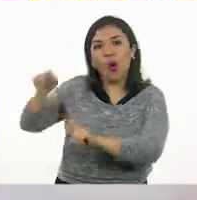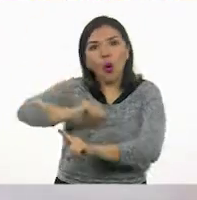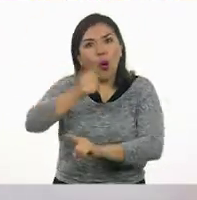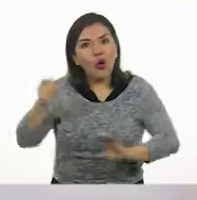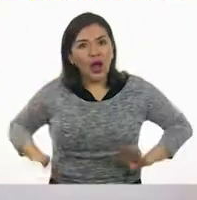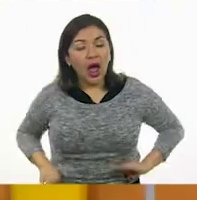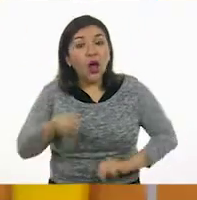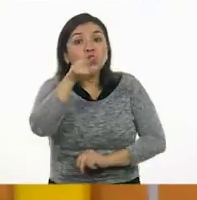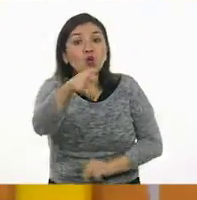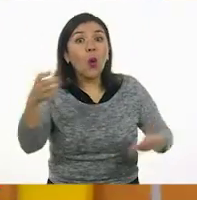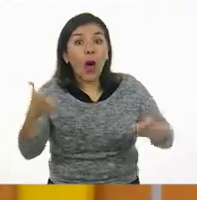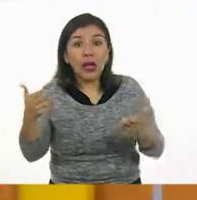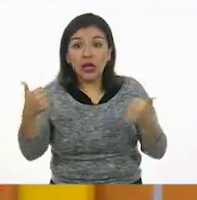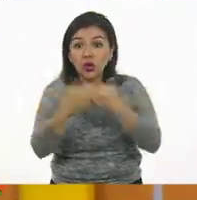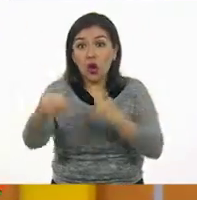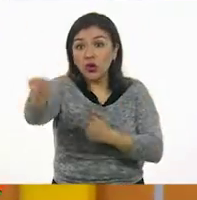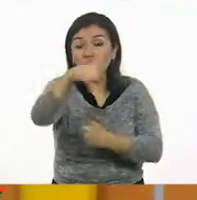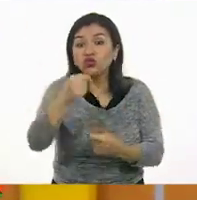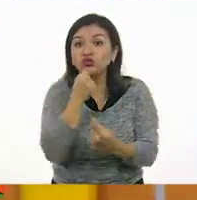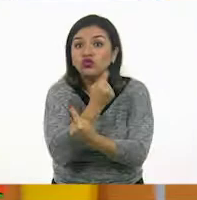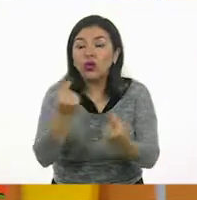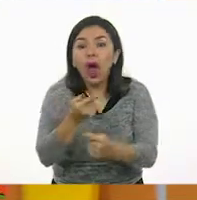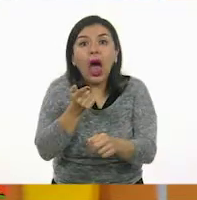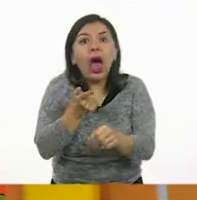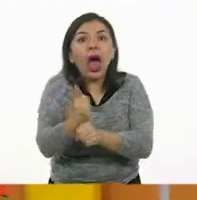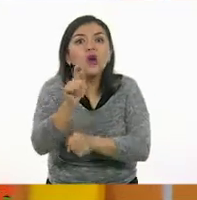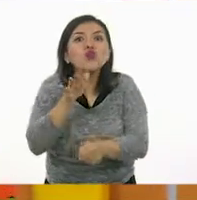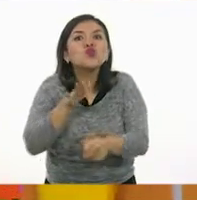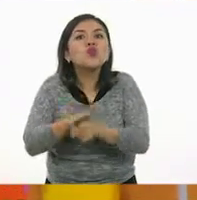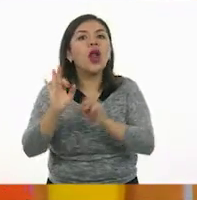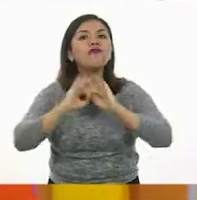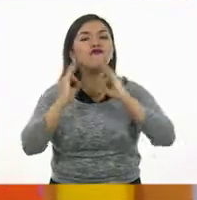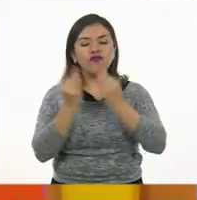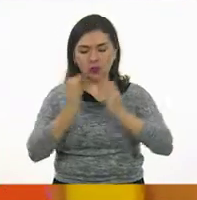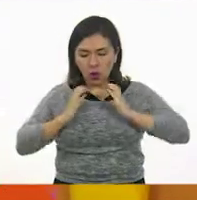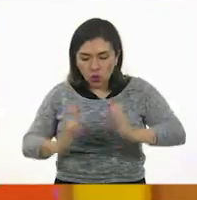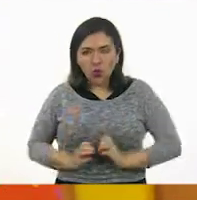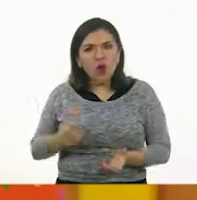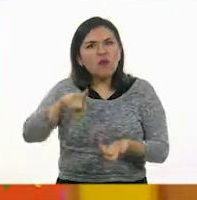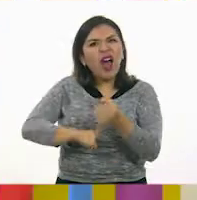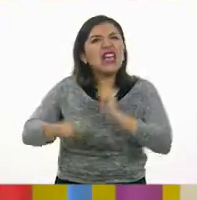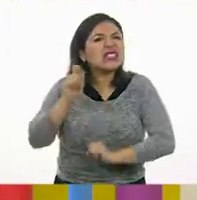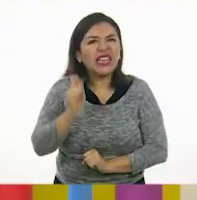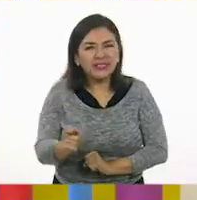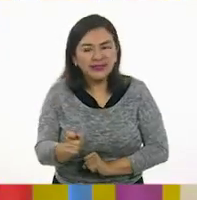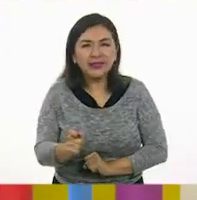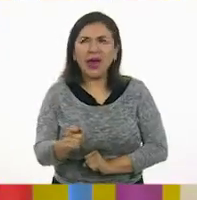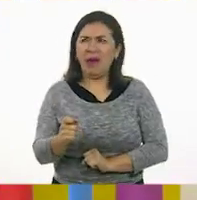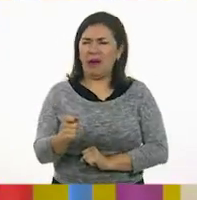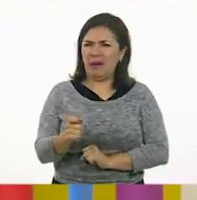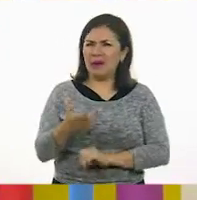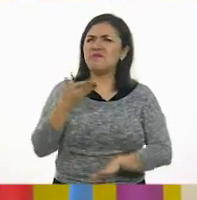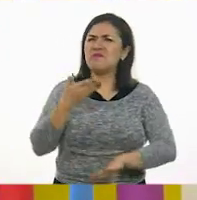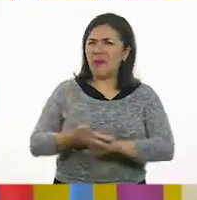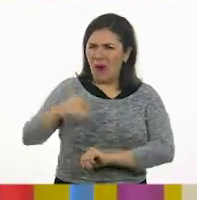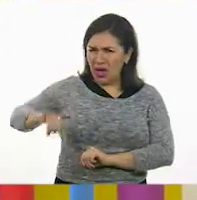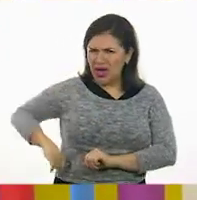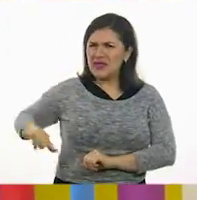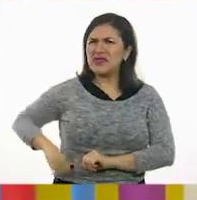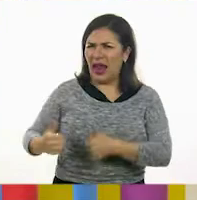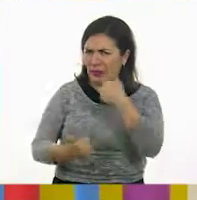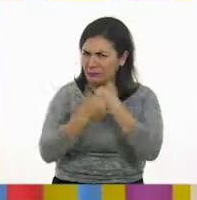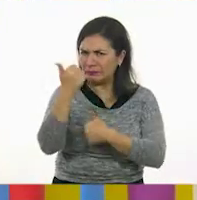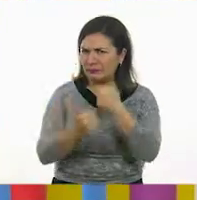Y tú vas a descubrir junto con las niñas y los niños a qué cuerpo geométrico se está refiriendo. Eso está muy interesante. Es un buen